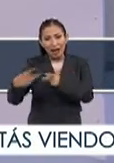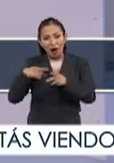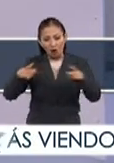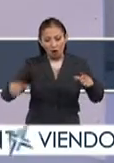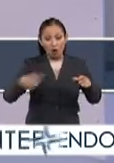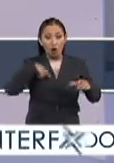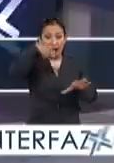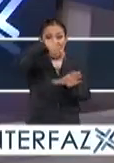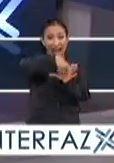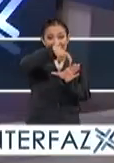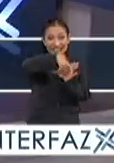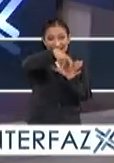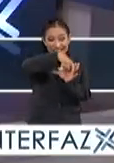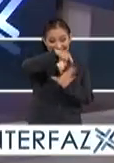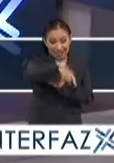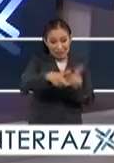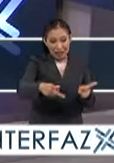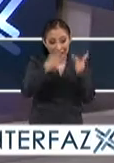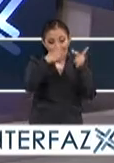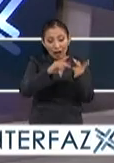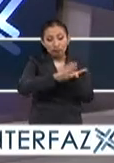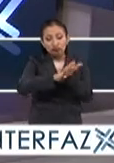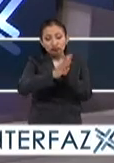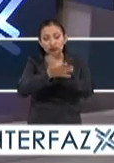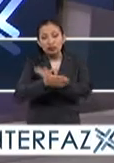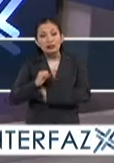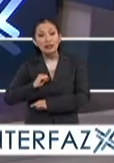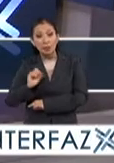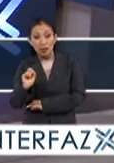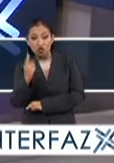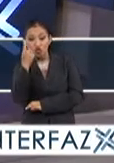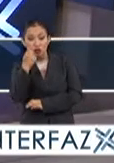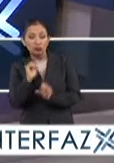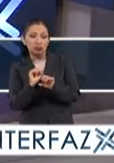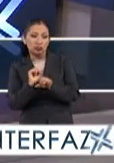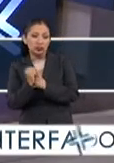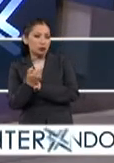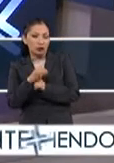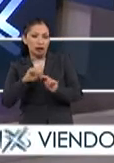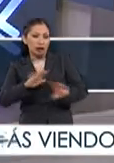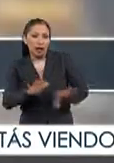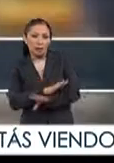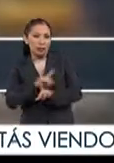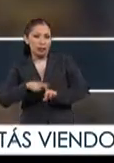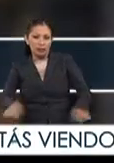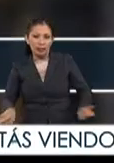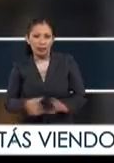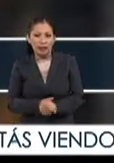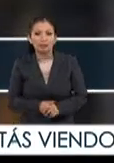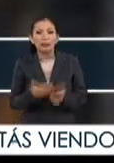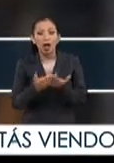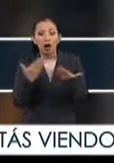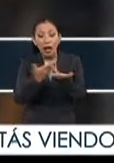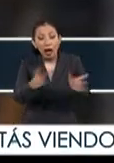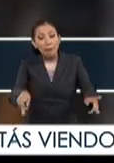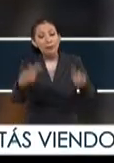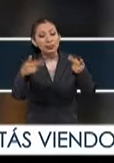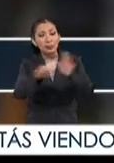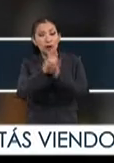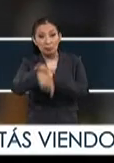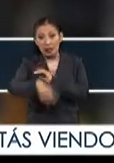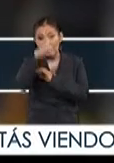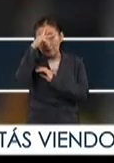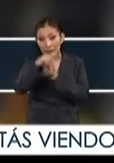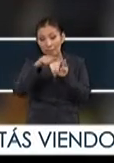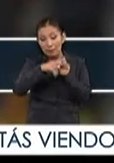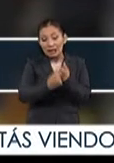y los cassettes ya para inicios del siglo XXI pues la situación se transforma totalmente se abren mercados por ejemplo en